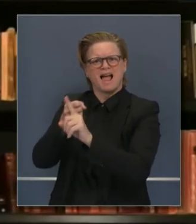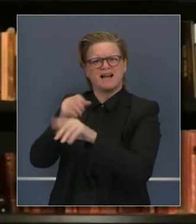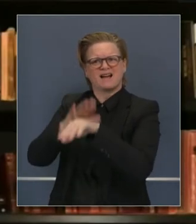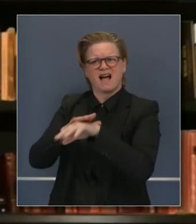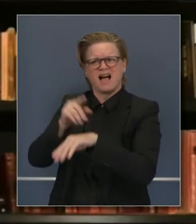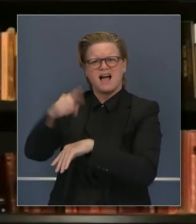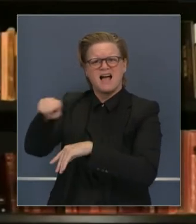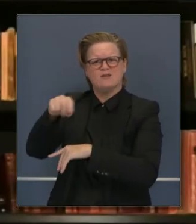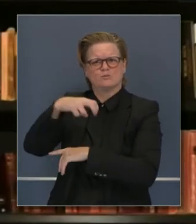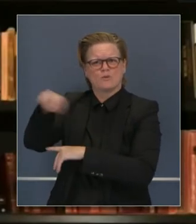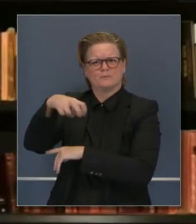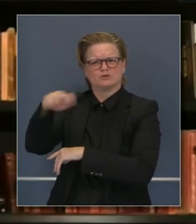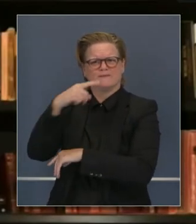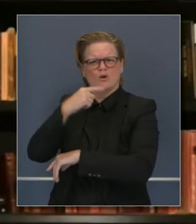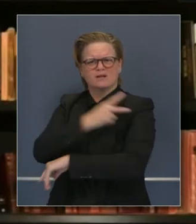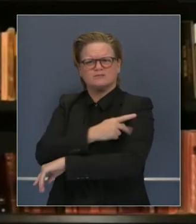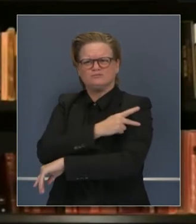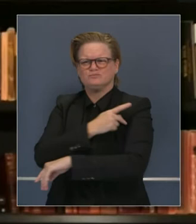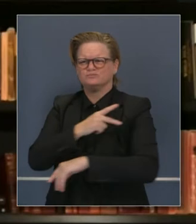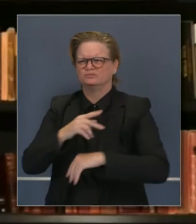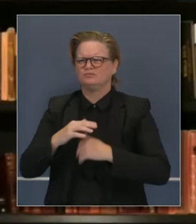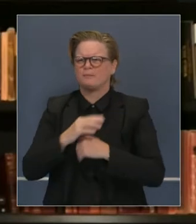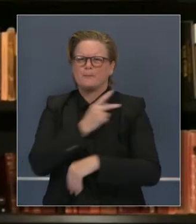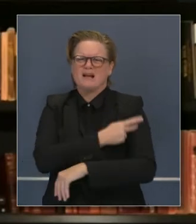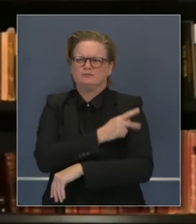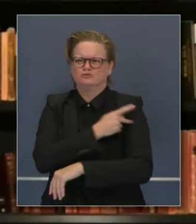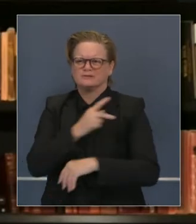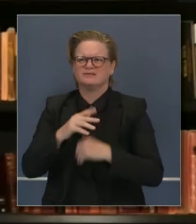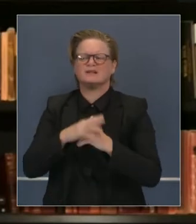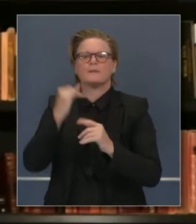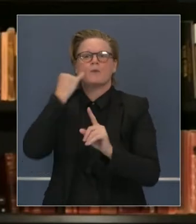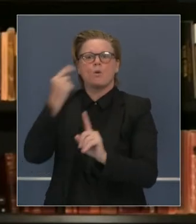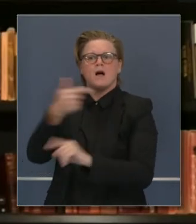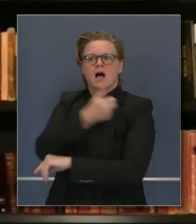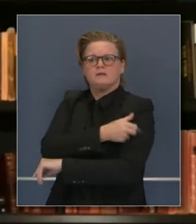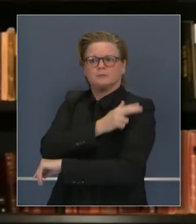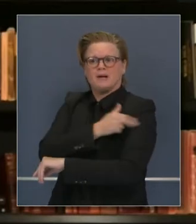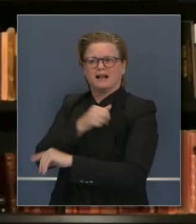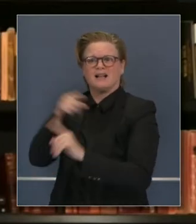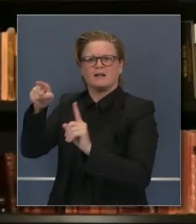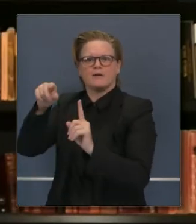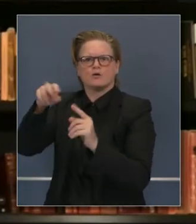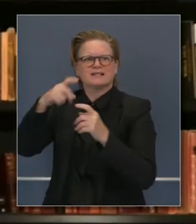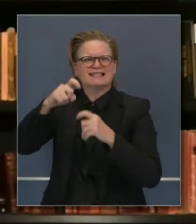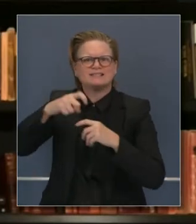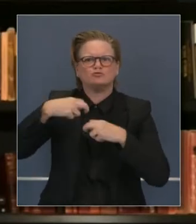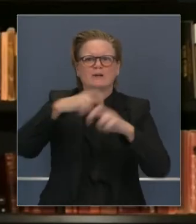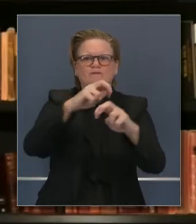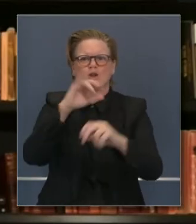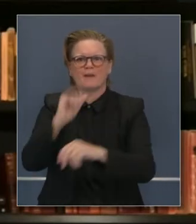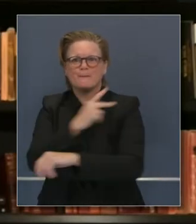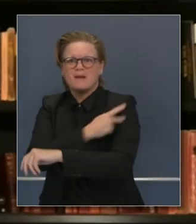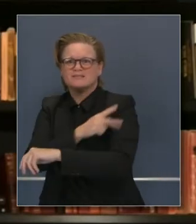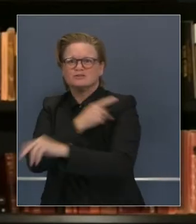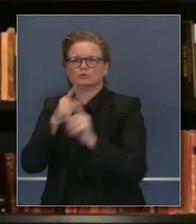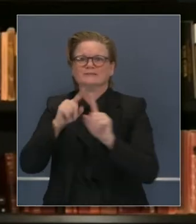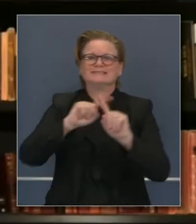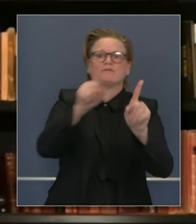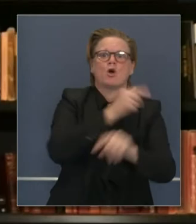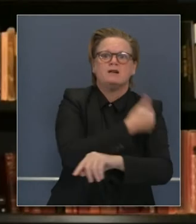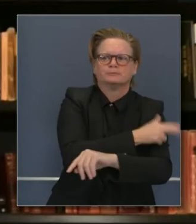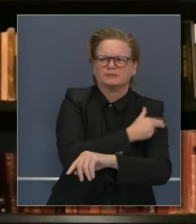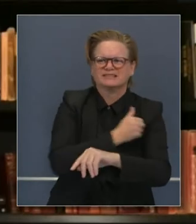pacientes. Sabemos que los hospitales transfieren a alguien fuera de la región. Por ejemplo,